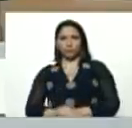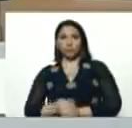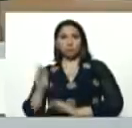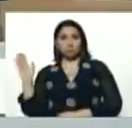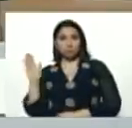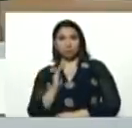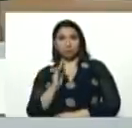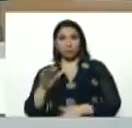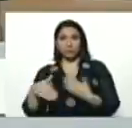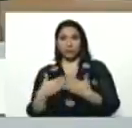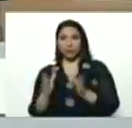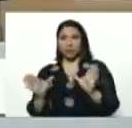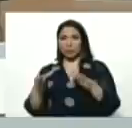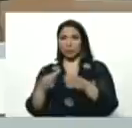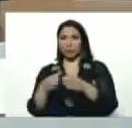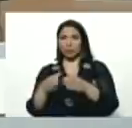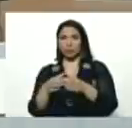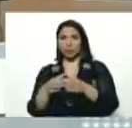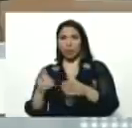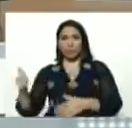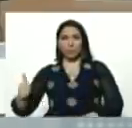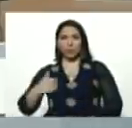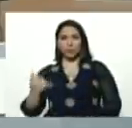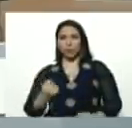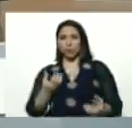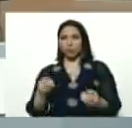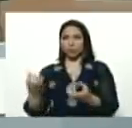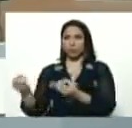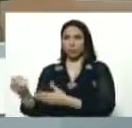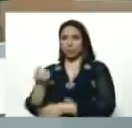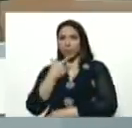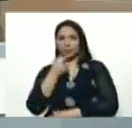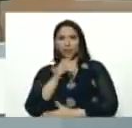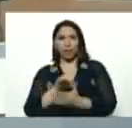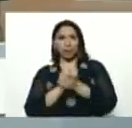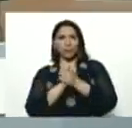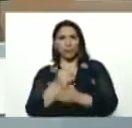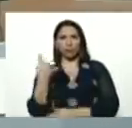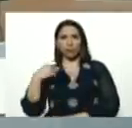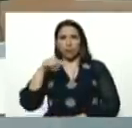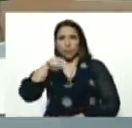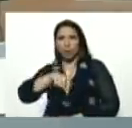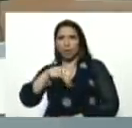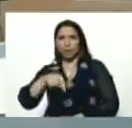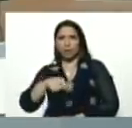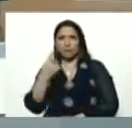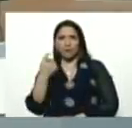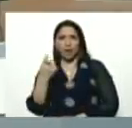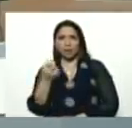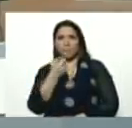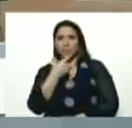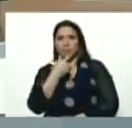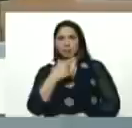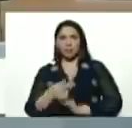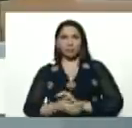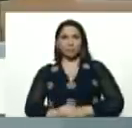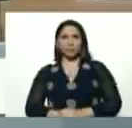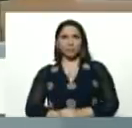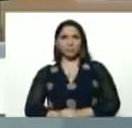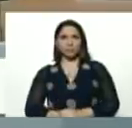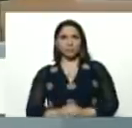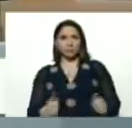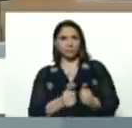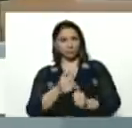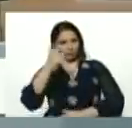a la reunión, y aprovechó y trajo unas medicinas, por unos compañeros que tenemos aquí, en Caracas, que les hacían falta esas medicinas, con su